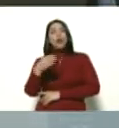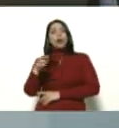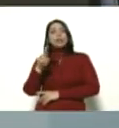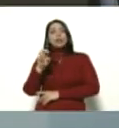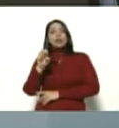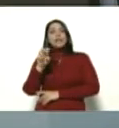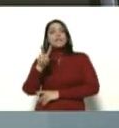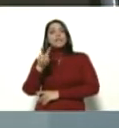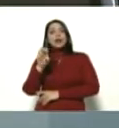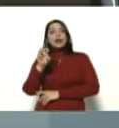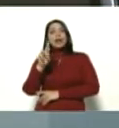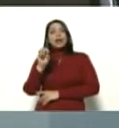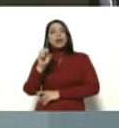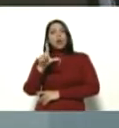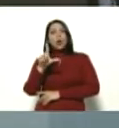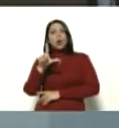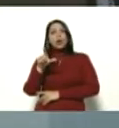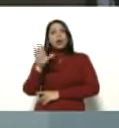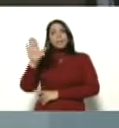esto y esto.